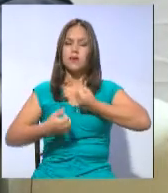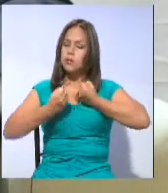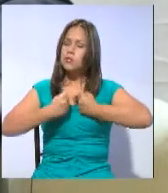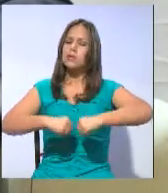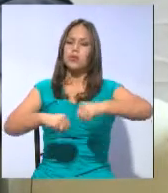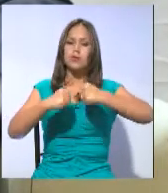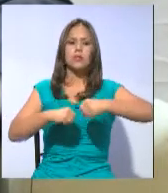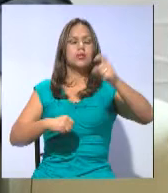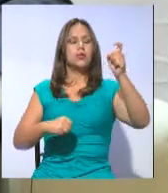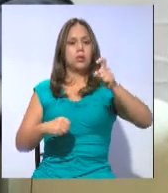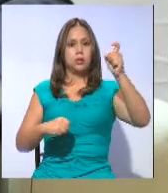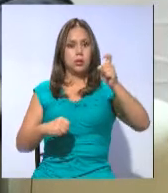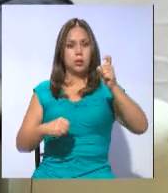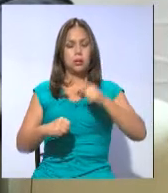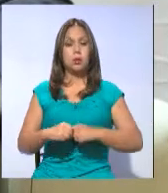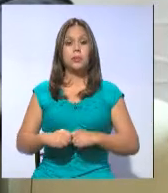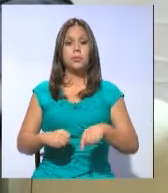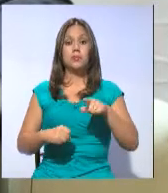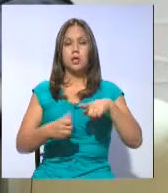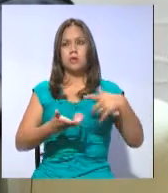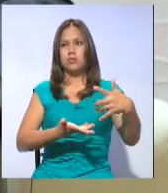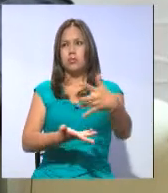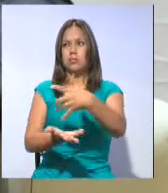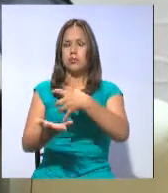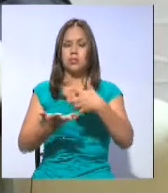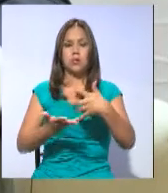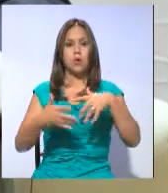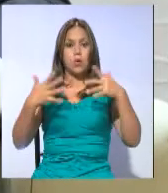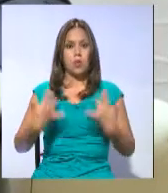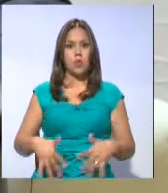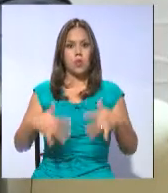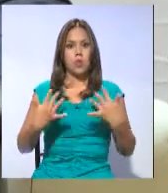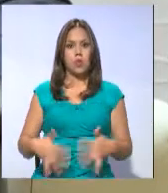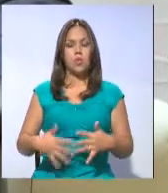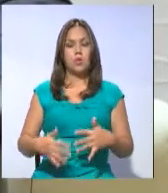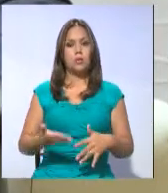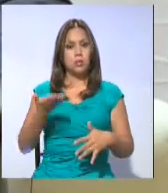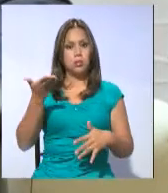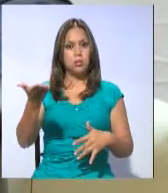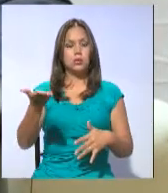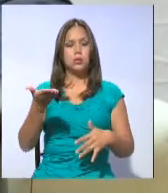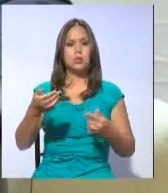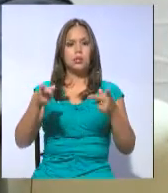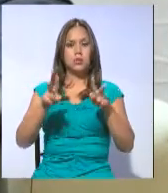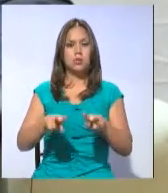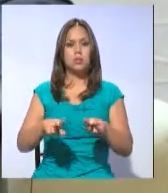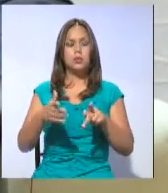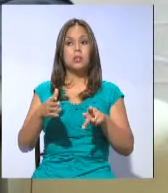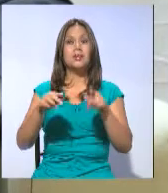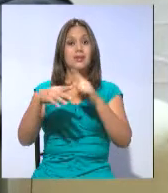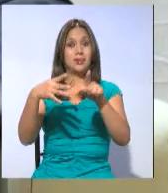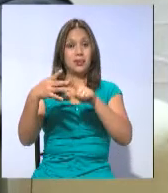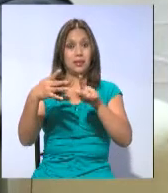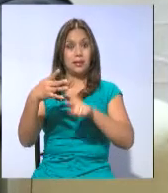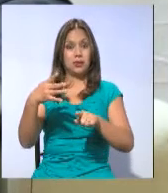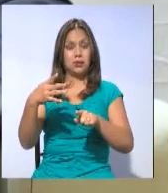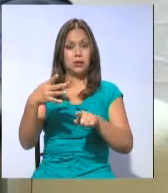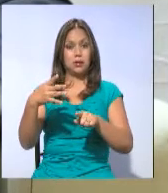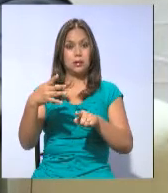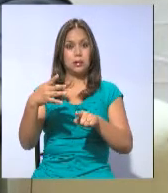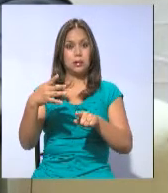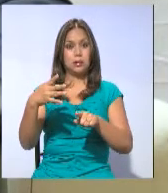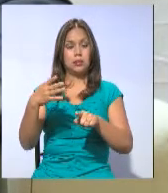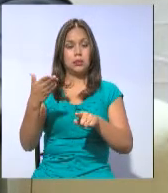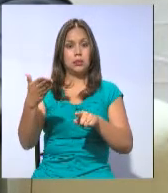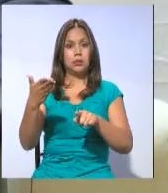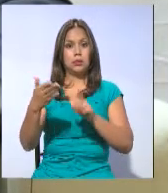se dejaría de recaudar o se entregaría a ciertos actores como incentivos estaría